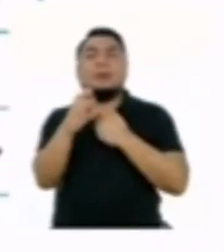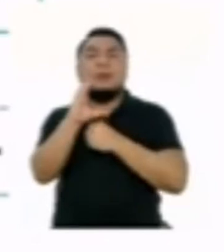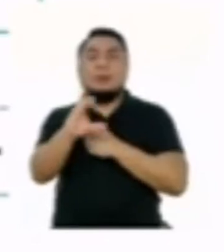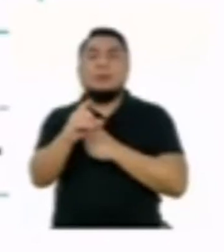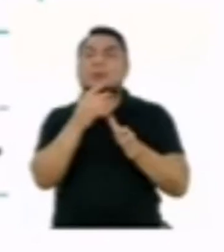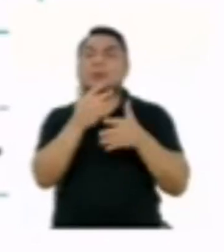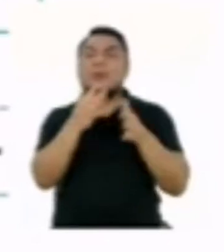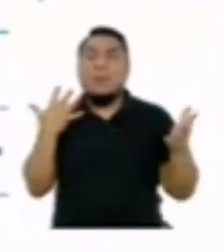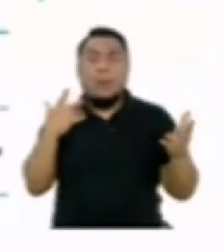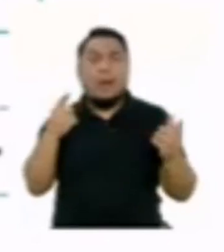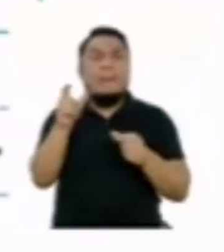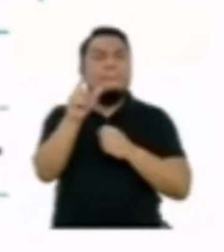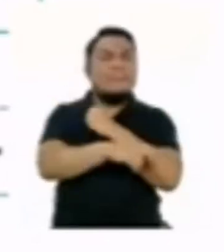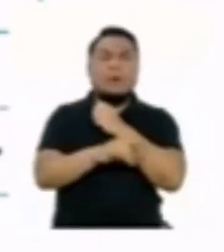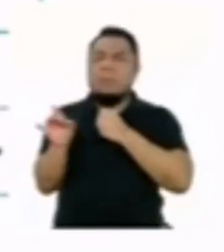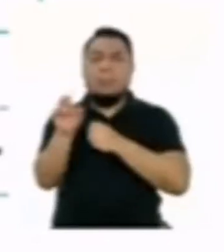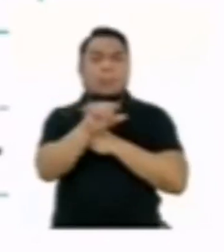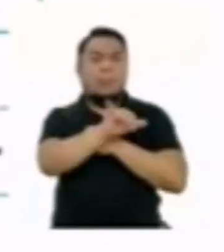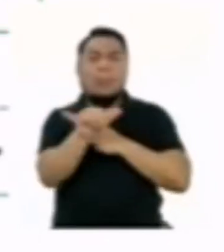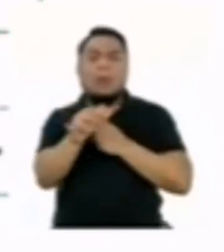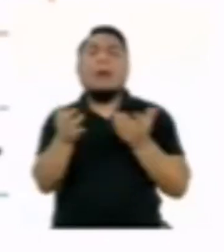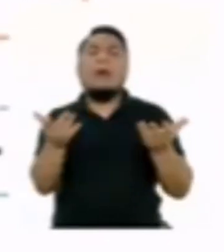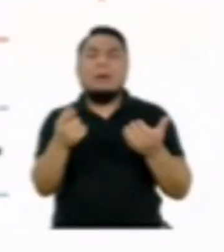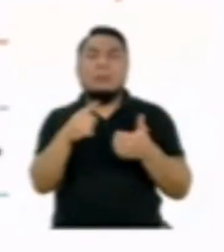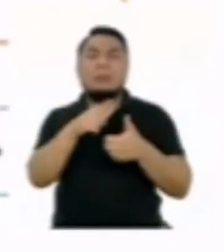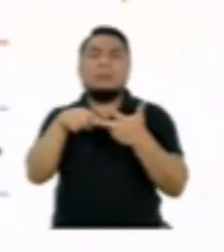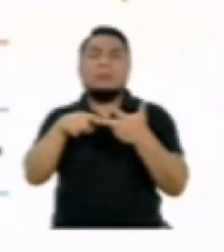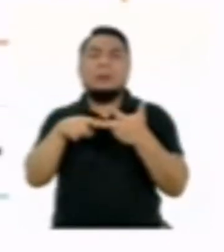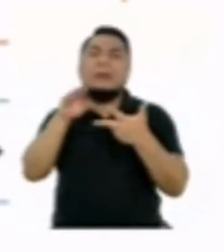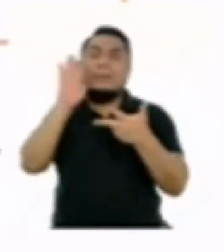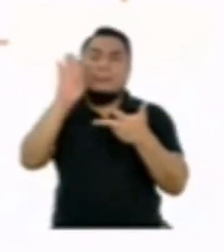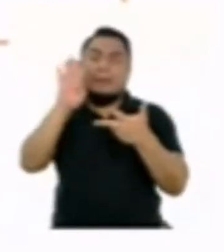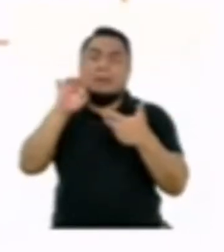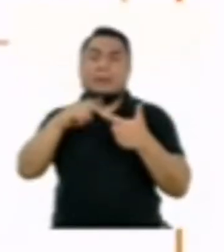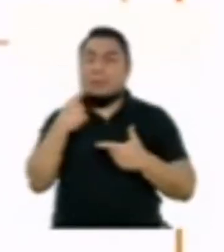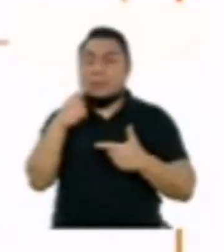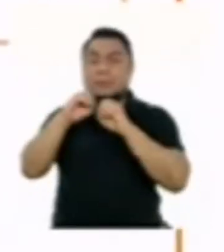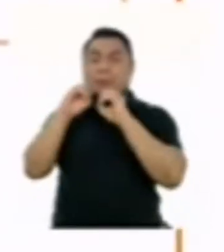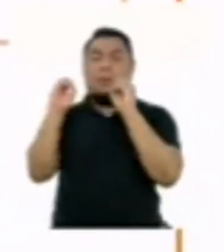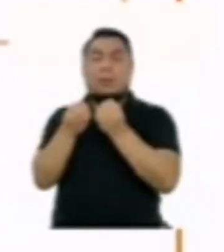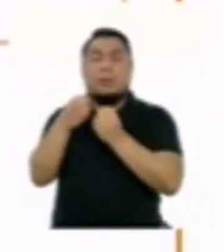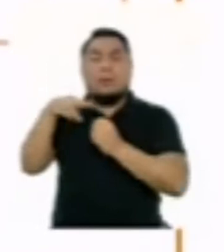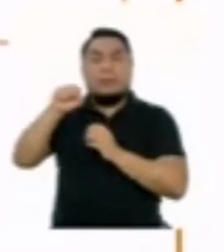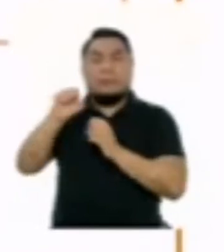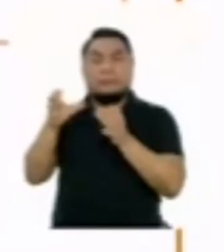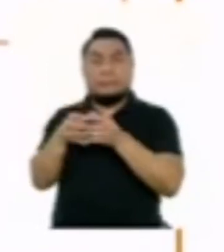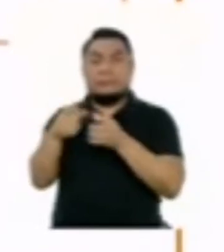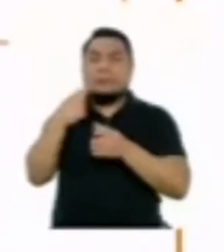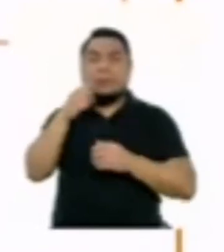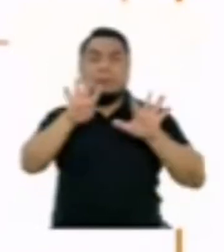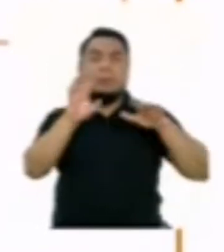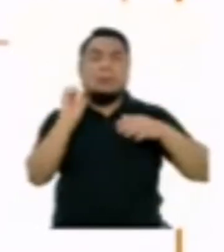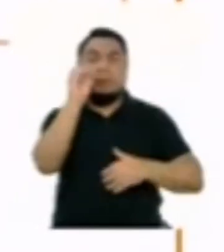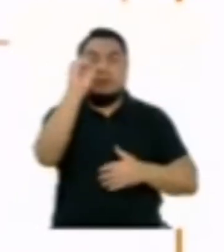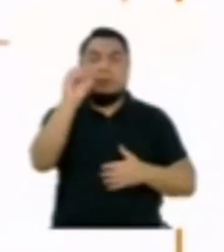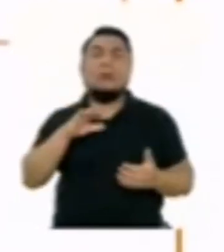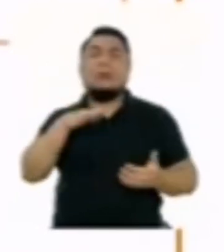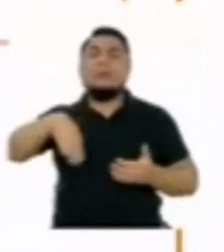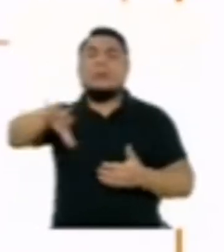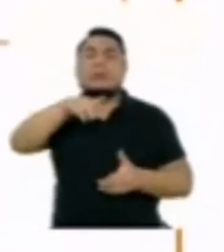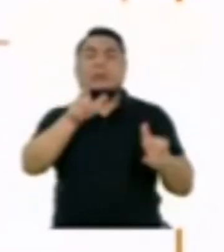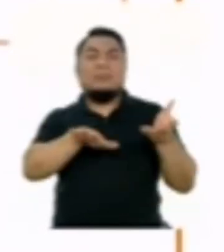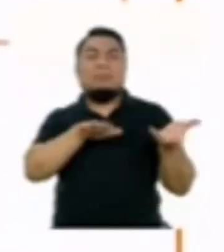No hay distinción entre países La respuesta correcta es la B. Según la OMS, el 90% de muertes